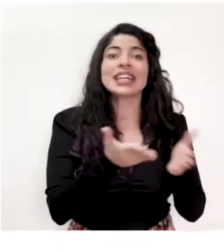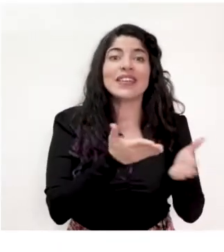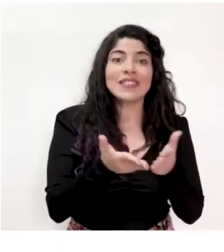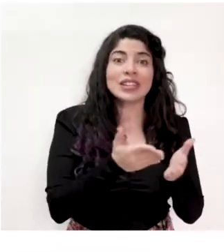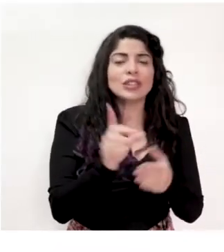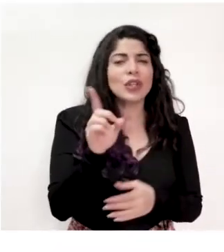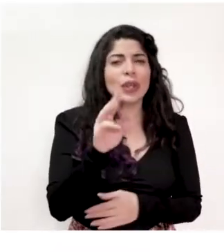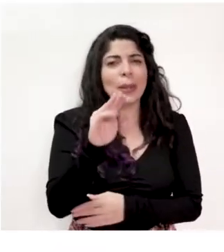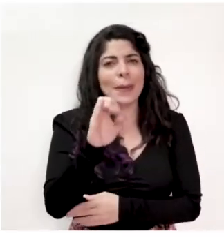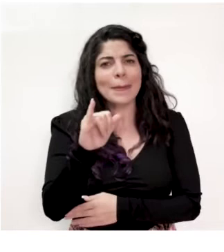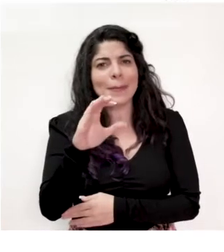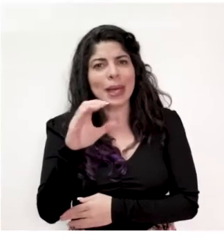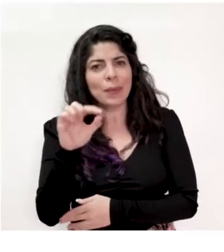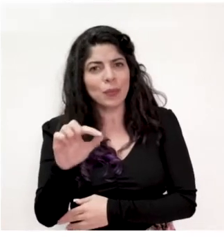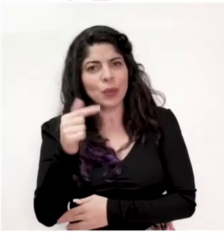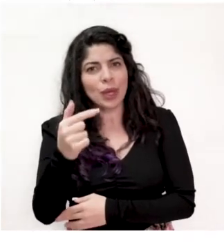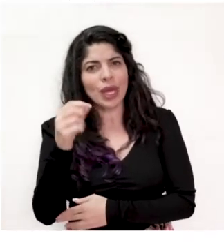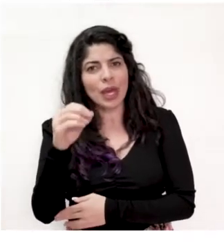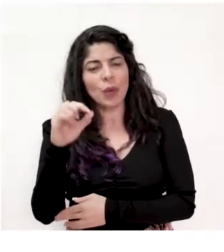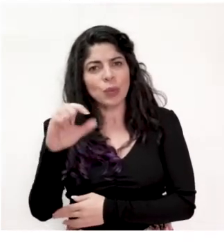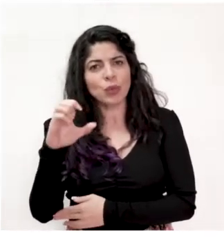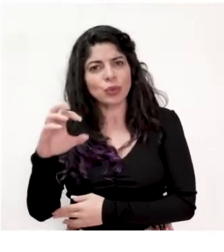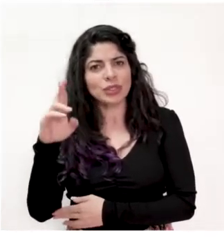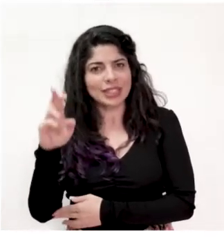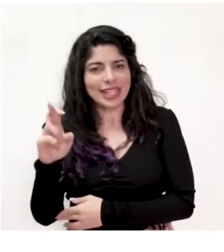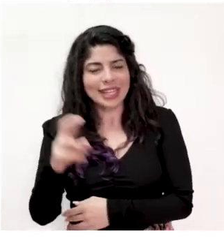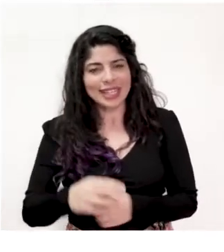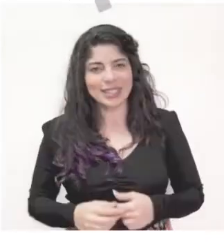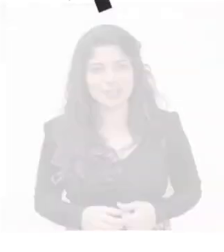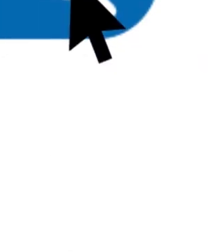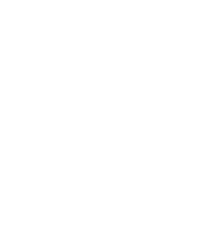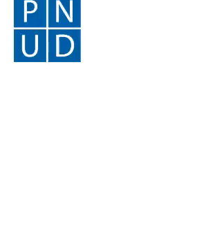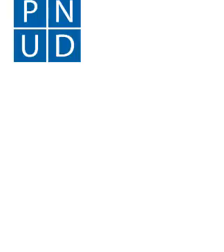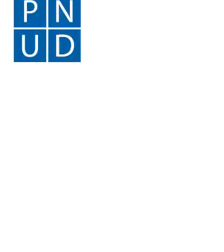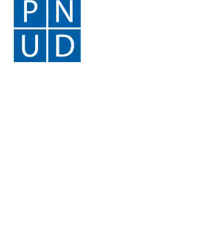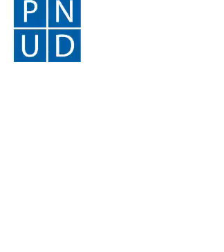servicios en make.go.cr.